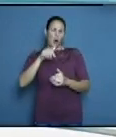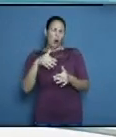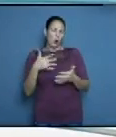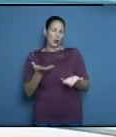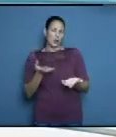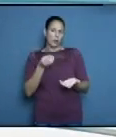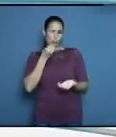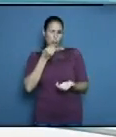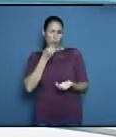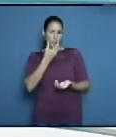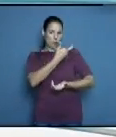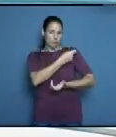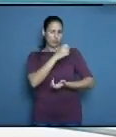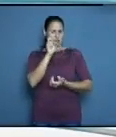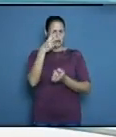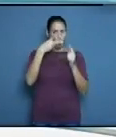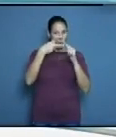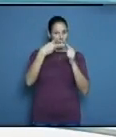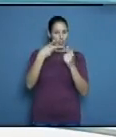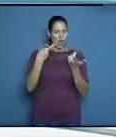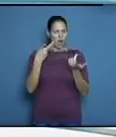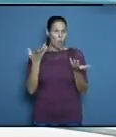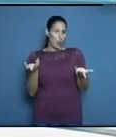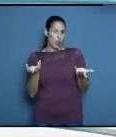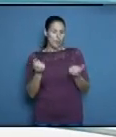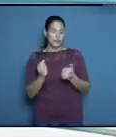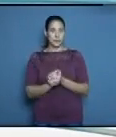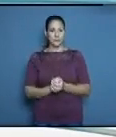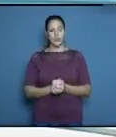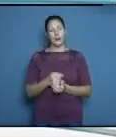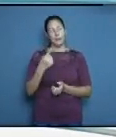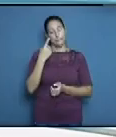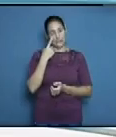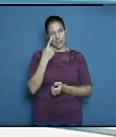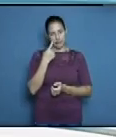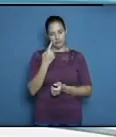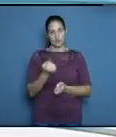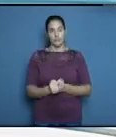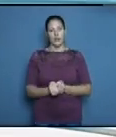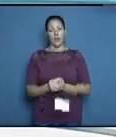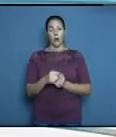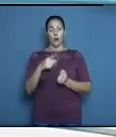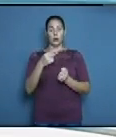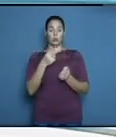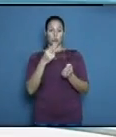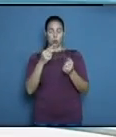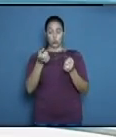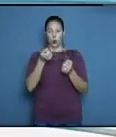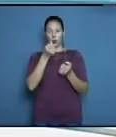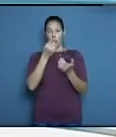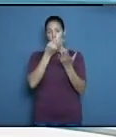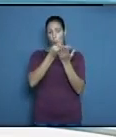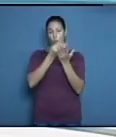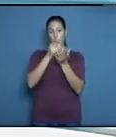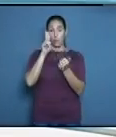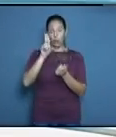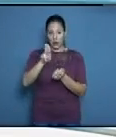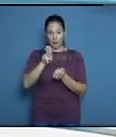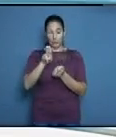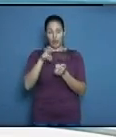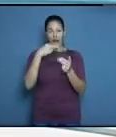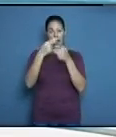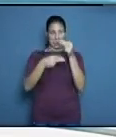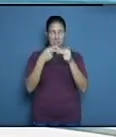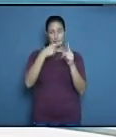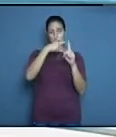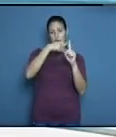lo que confirma la enfermedad es el PCR el test te sirve para rastrear pesquisar pero lo que te dice si tú estás en